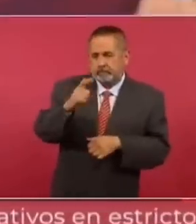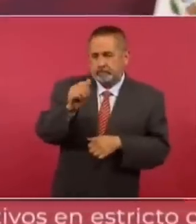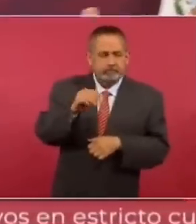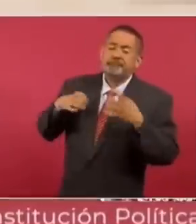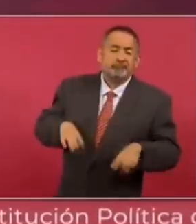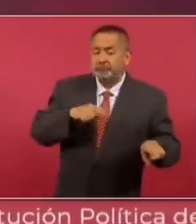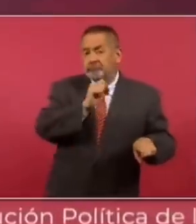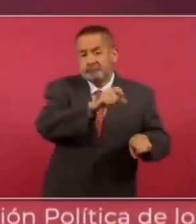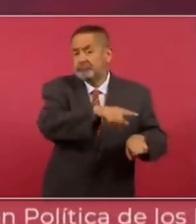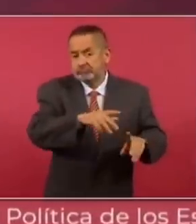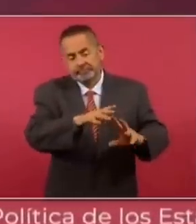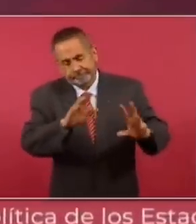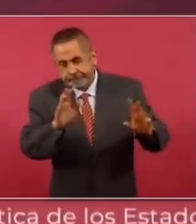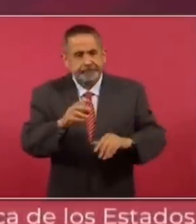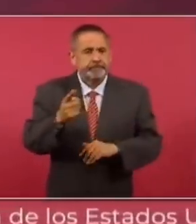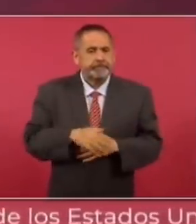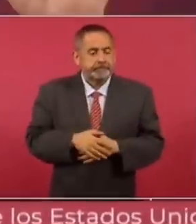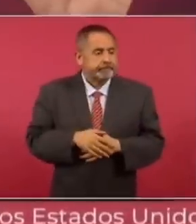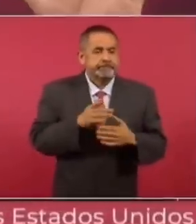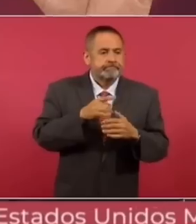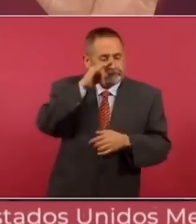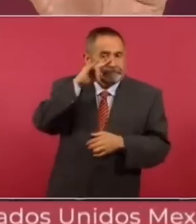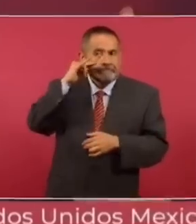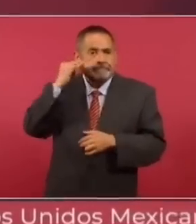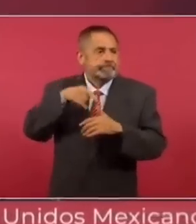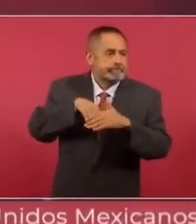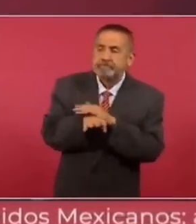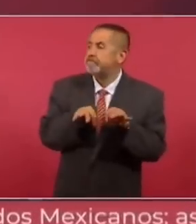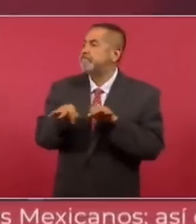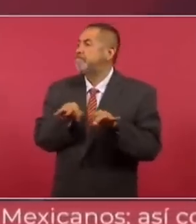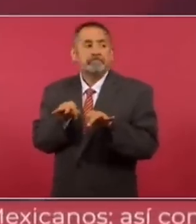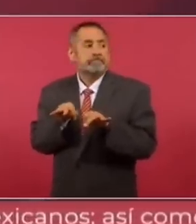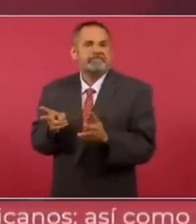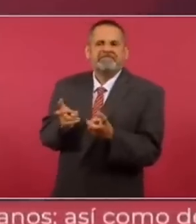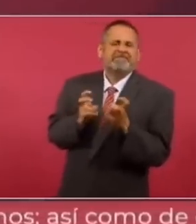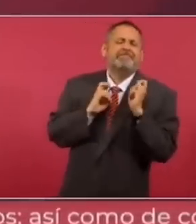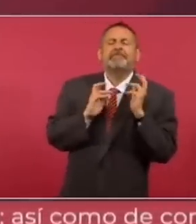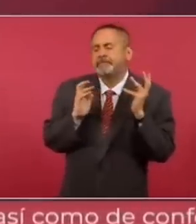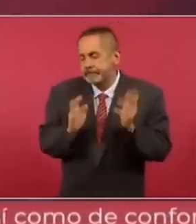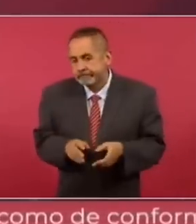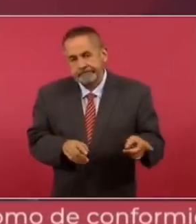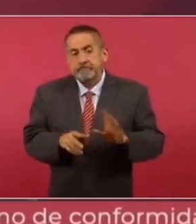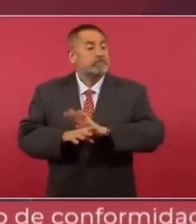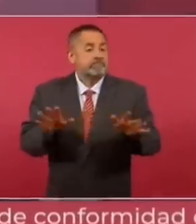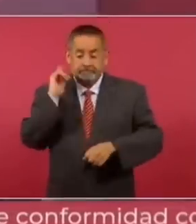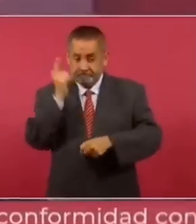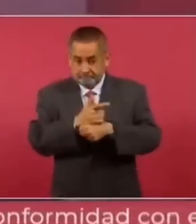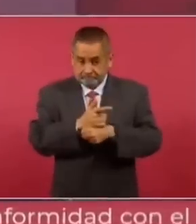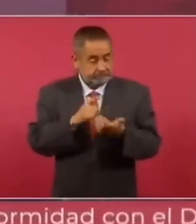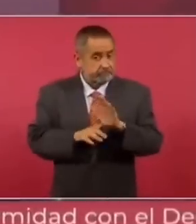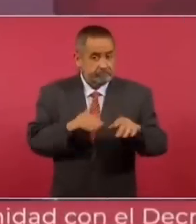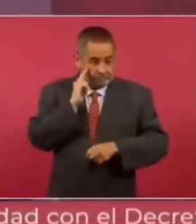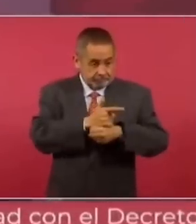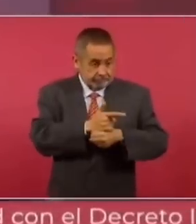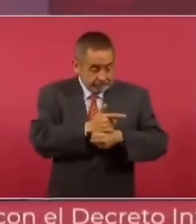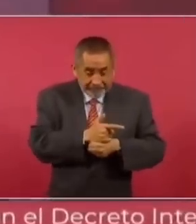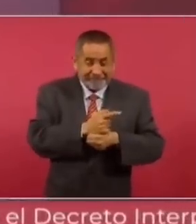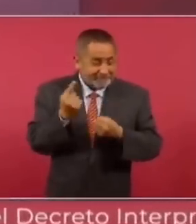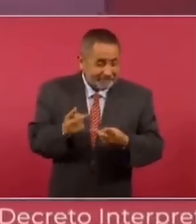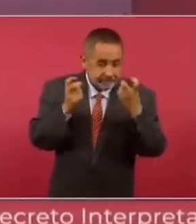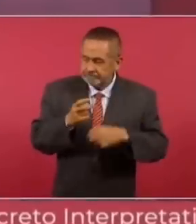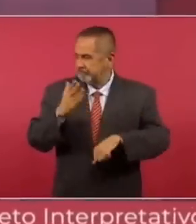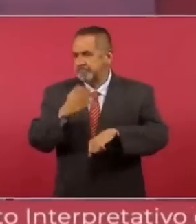en toda esta gente, entonces se nos metieron con una plaga. Pero eso sí, cuando se descubre,